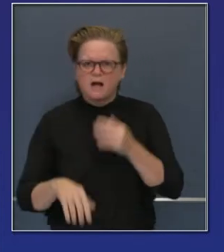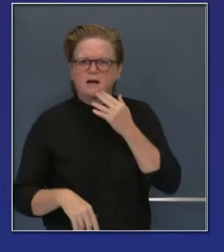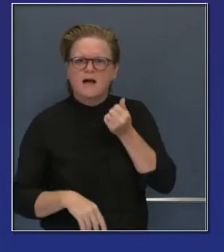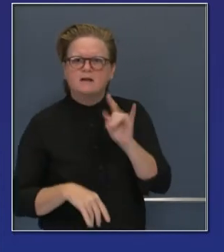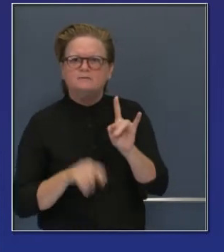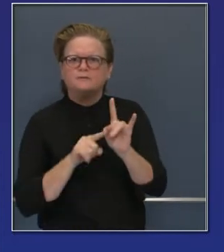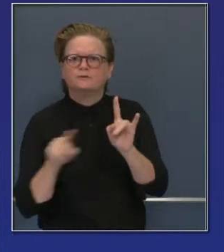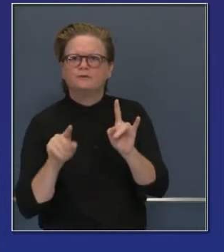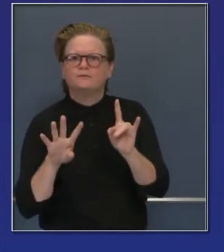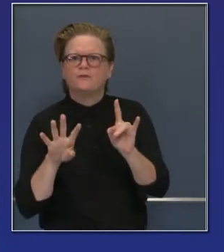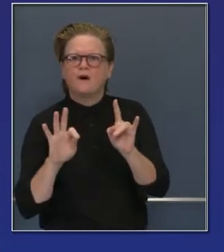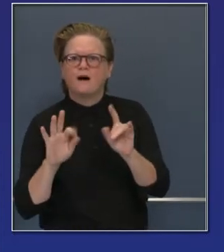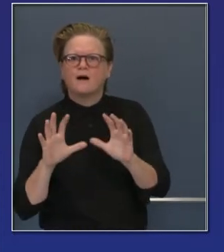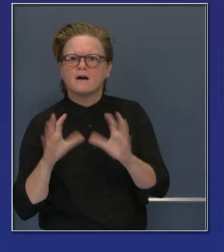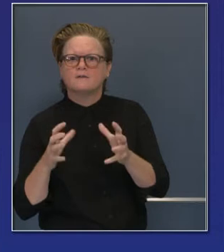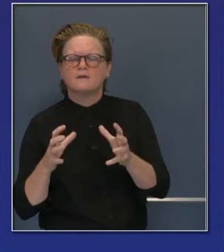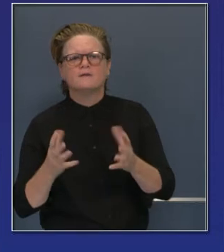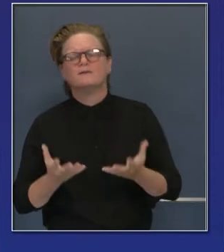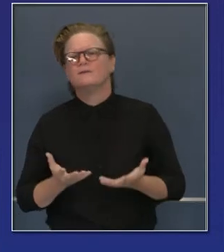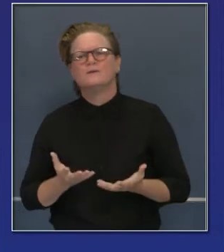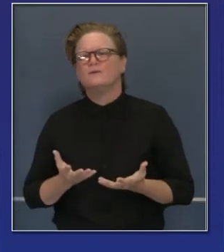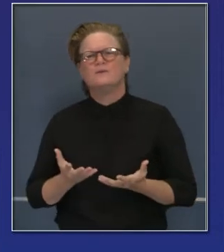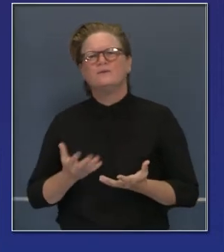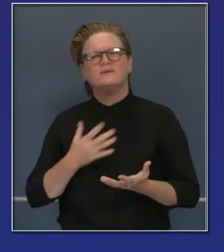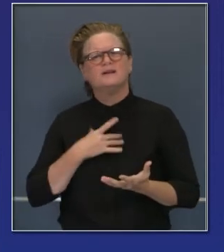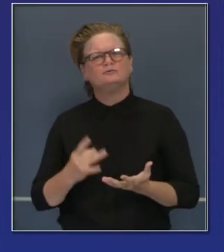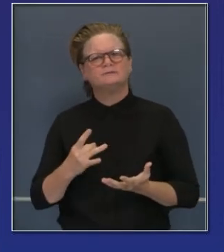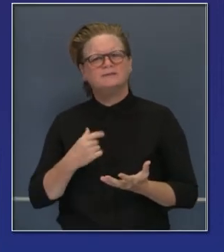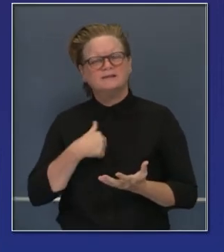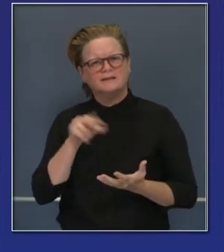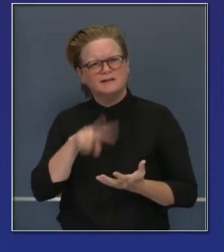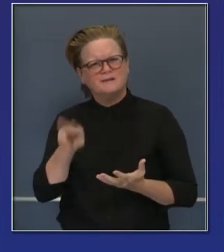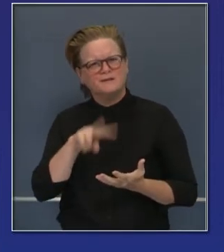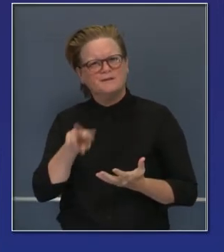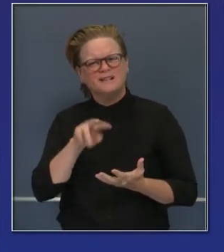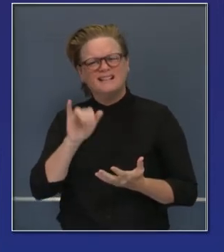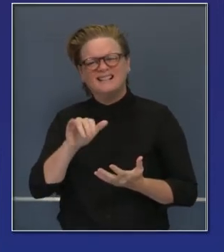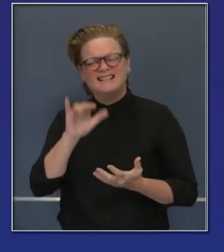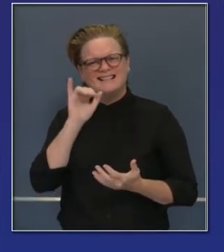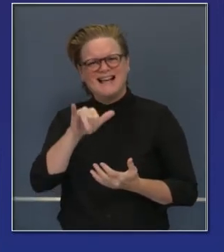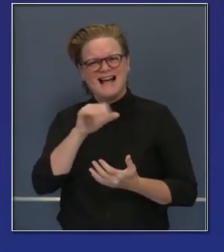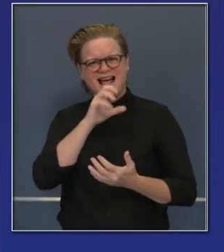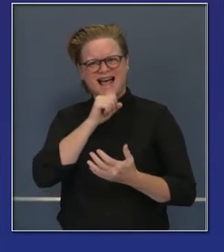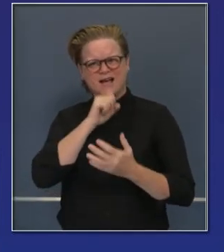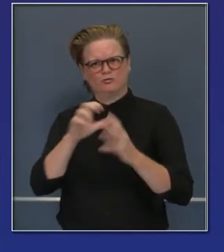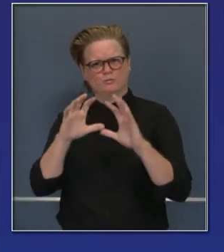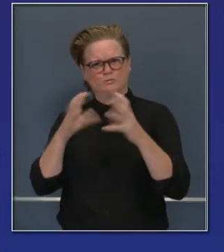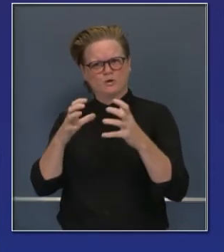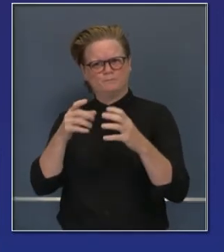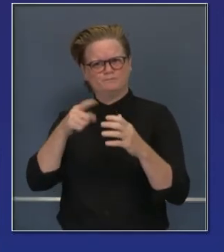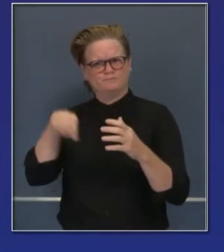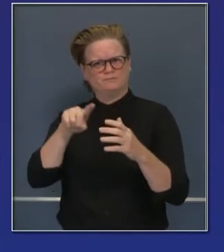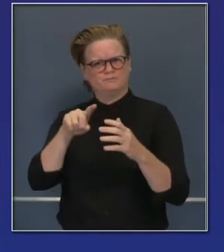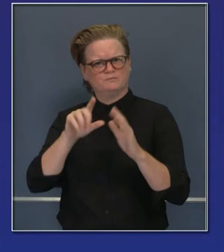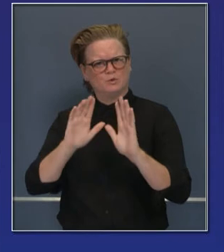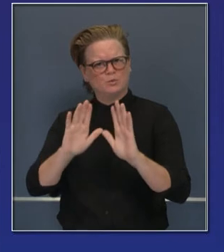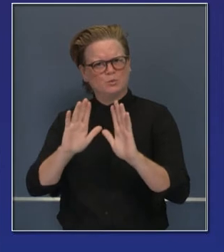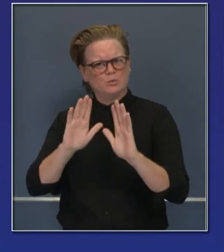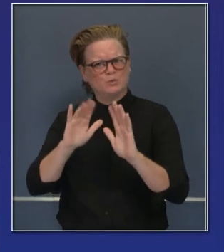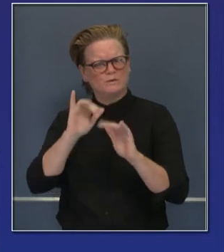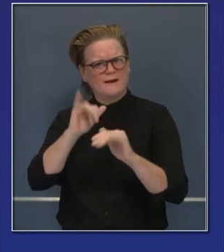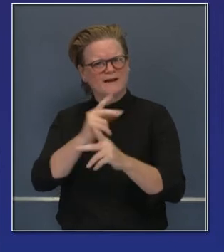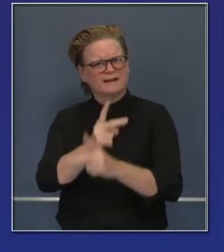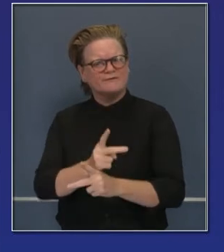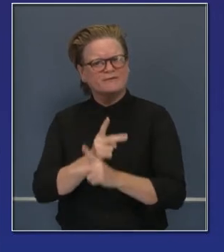Volviendo a la teoría de que esta enfermedad nos separa por edad o condiciones